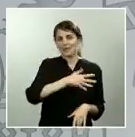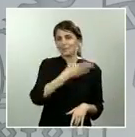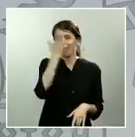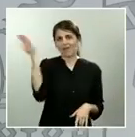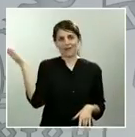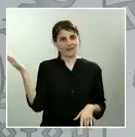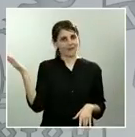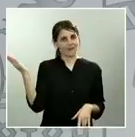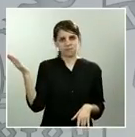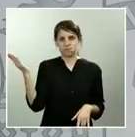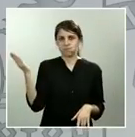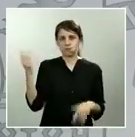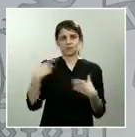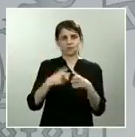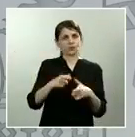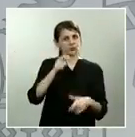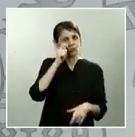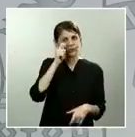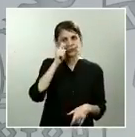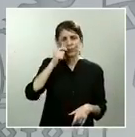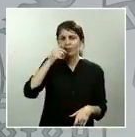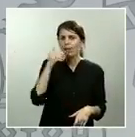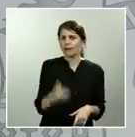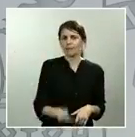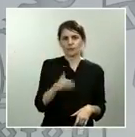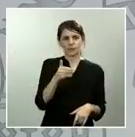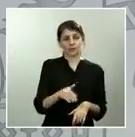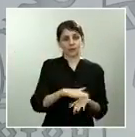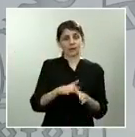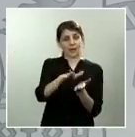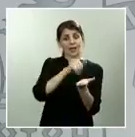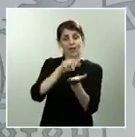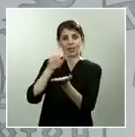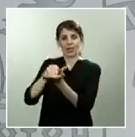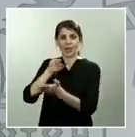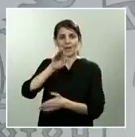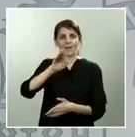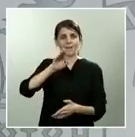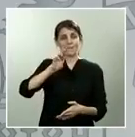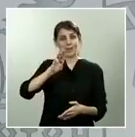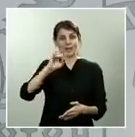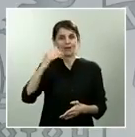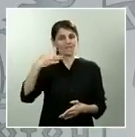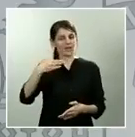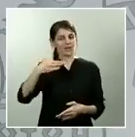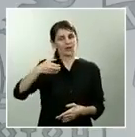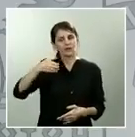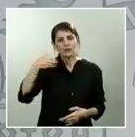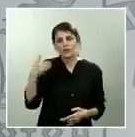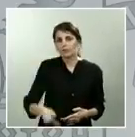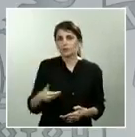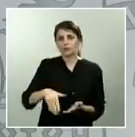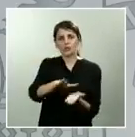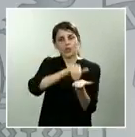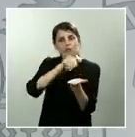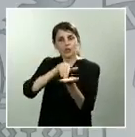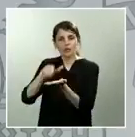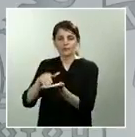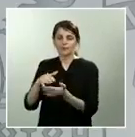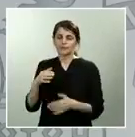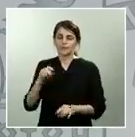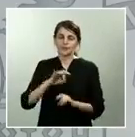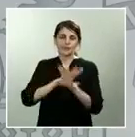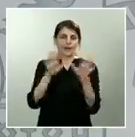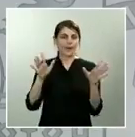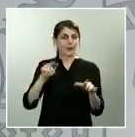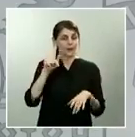nuestro PIB que tenemos que intentar superar esta situación sanitaria en el menor plazo de tiempo posible. Ojalá los países de